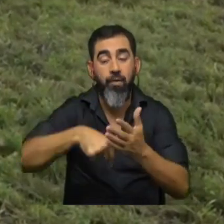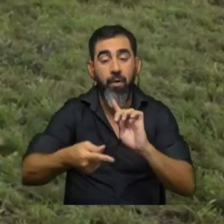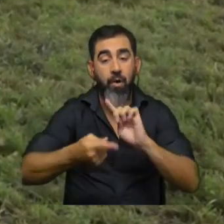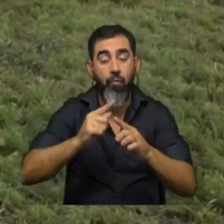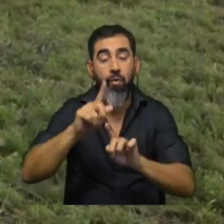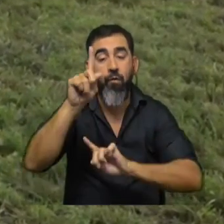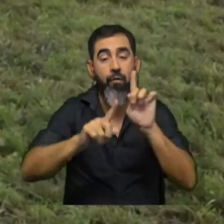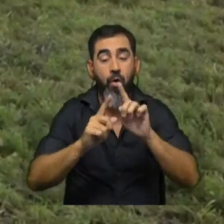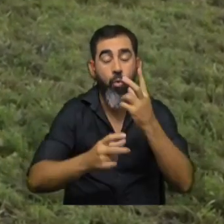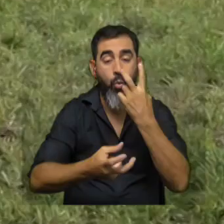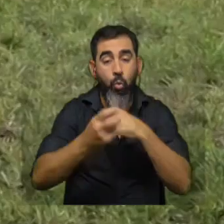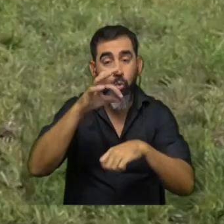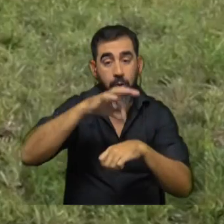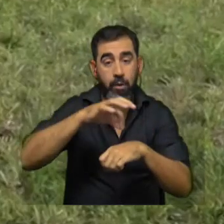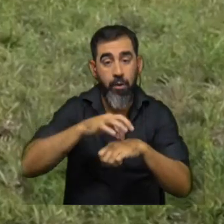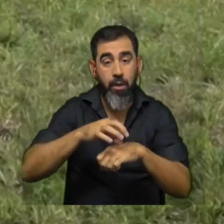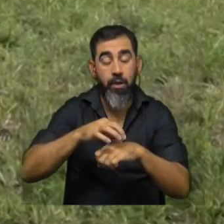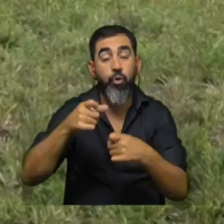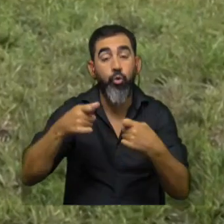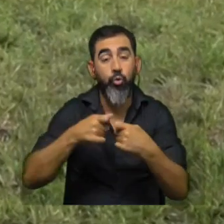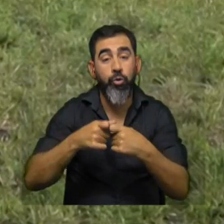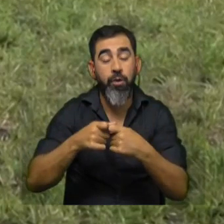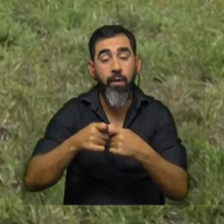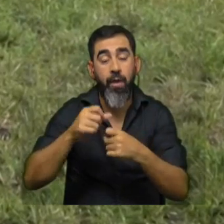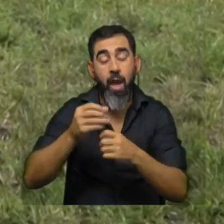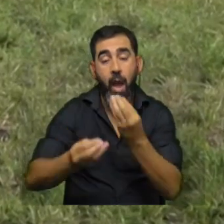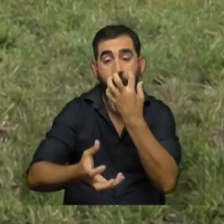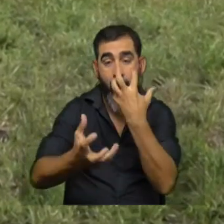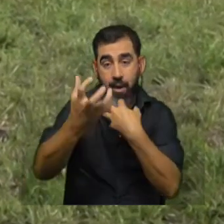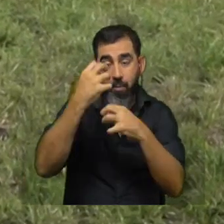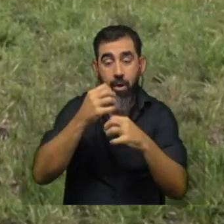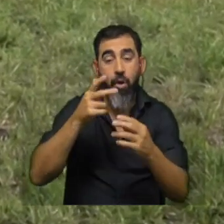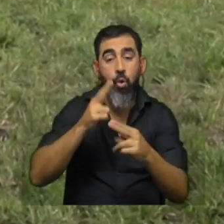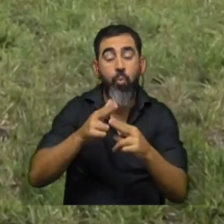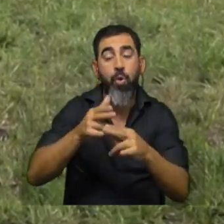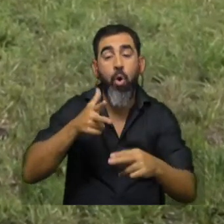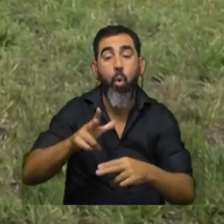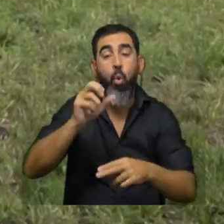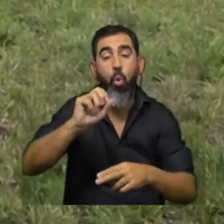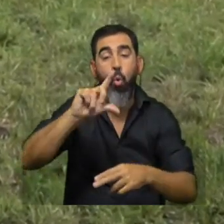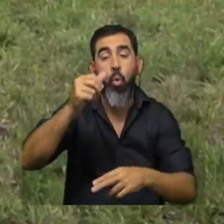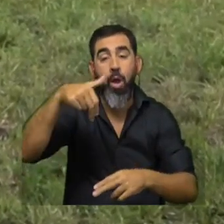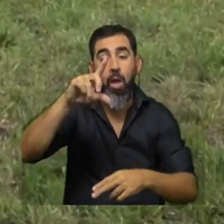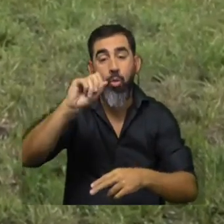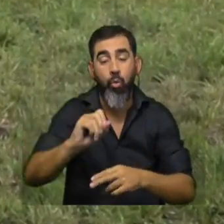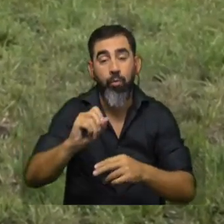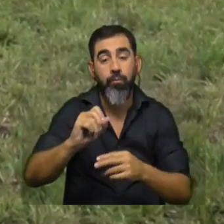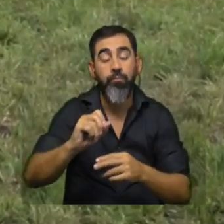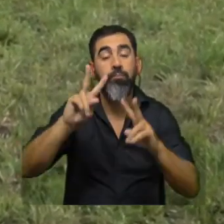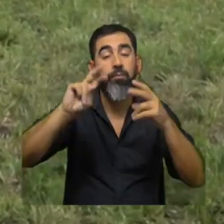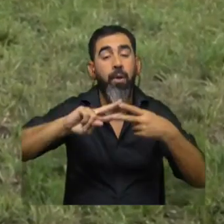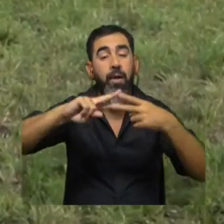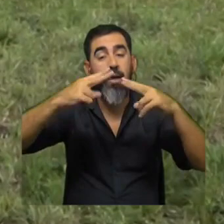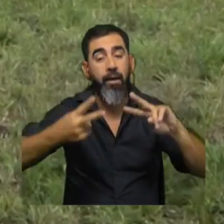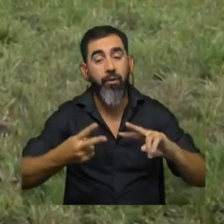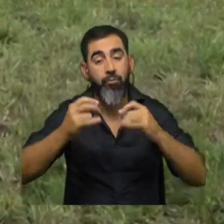de Criadores Holando. Este convenio permitirá avanzar en investigaciones relacionadas al mejoramiento genético de esa raza y se realizará